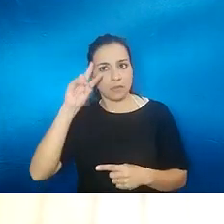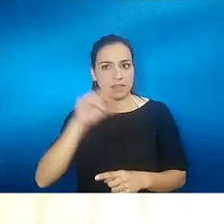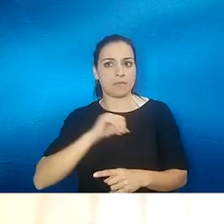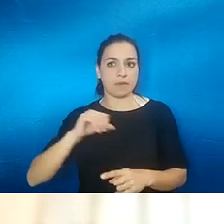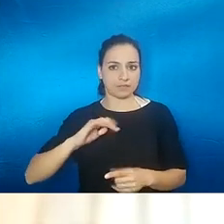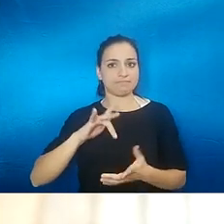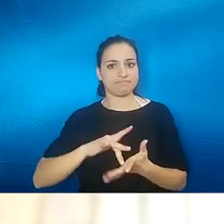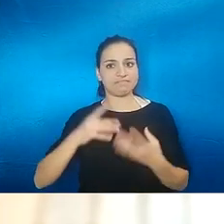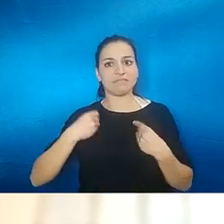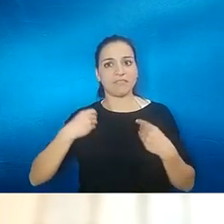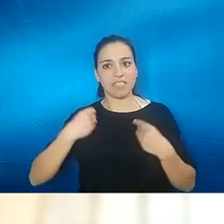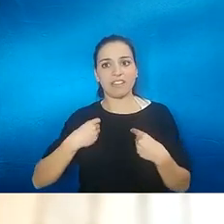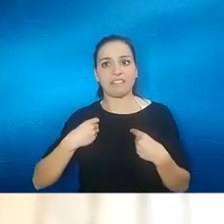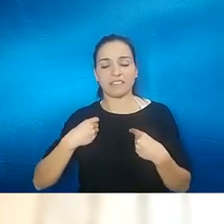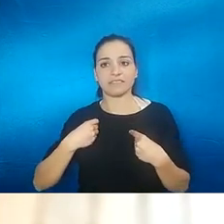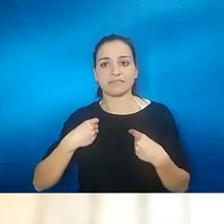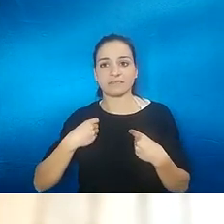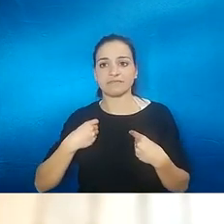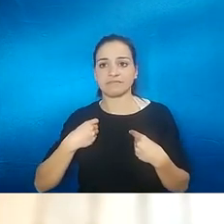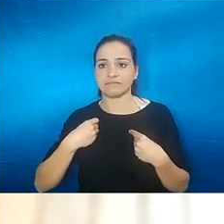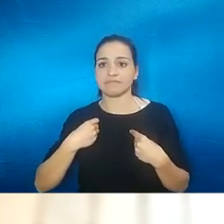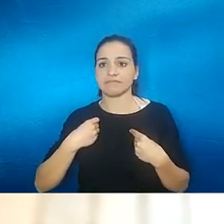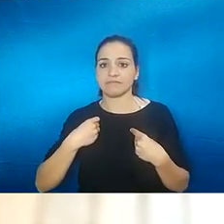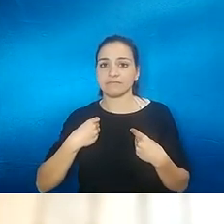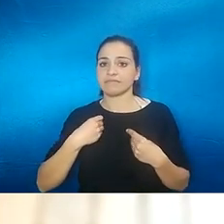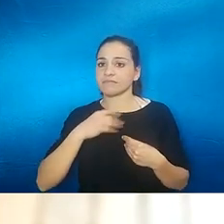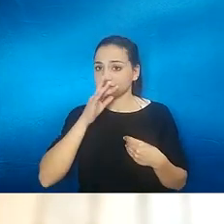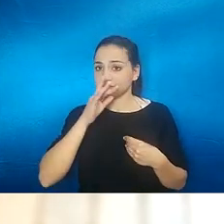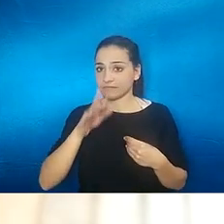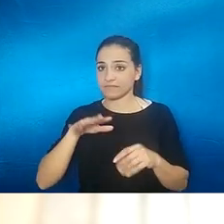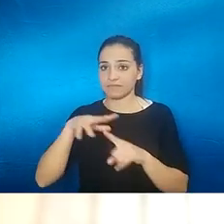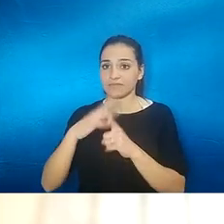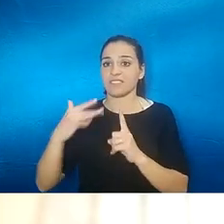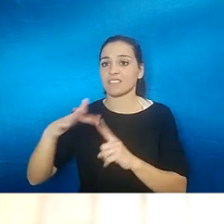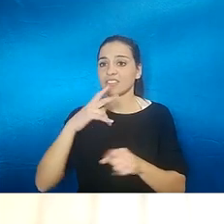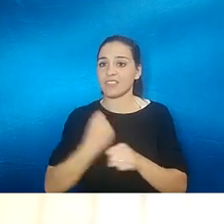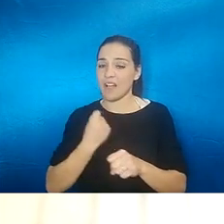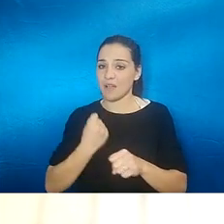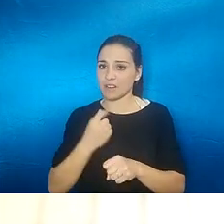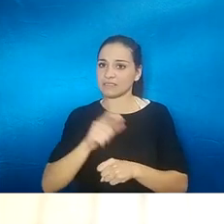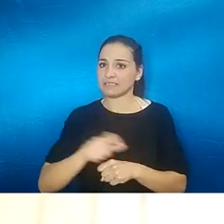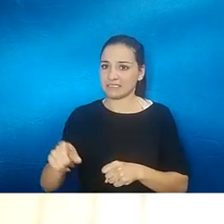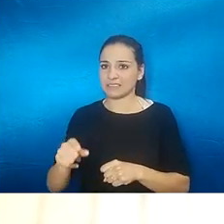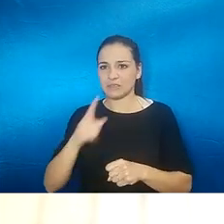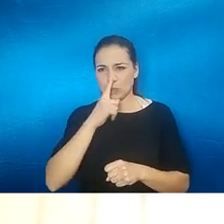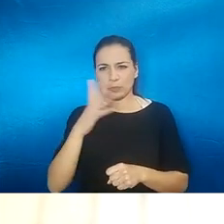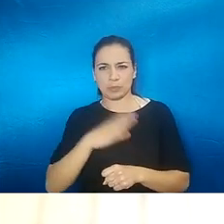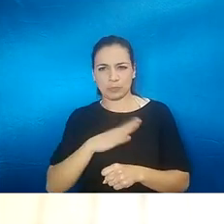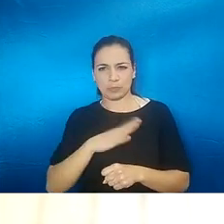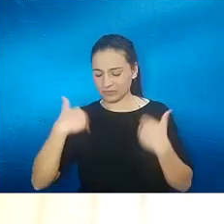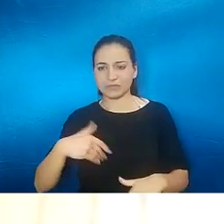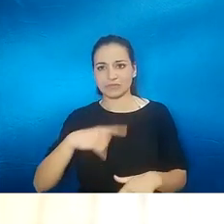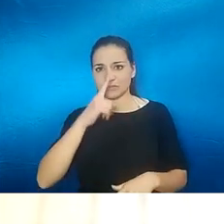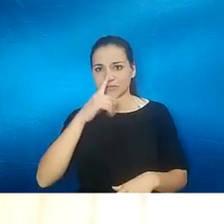en la vida ha habido sobre todo en entornos laborales ha habido personas que huelen mal que normalmente es por